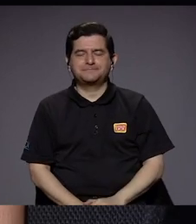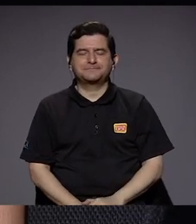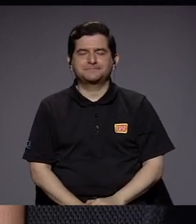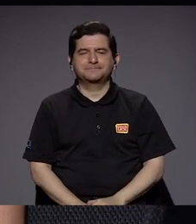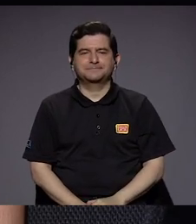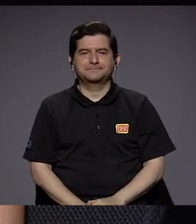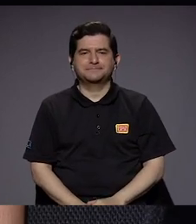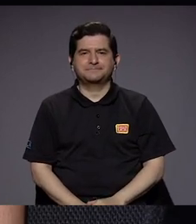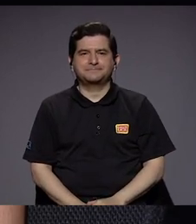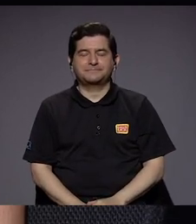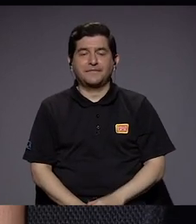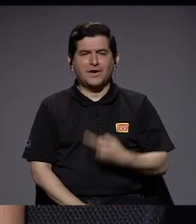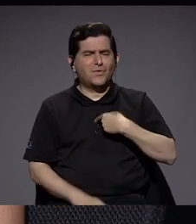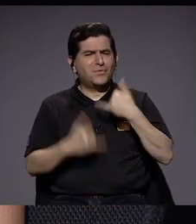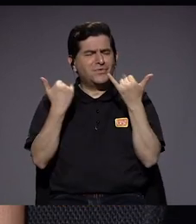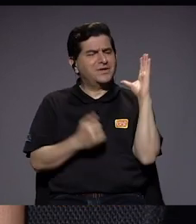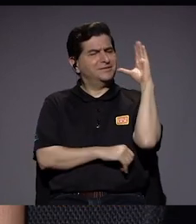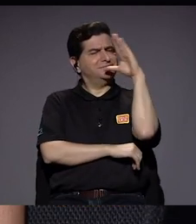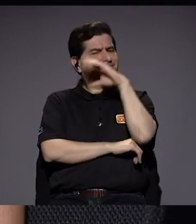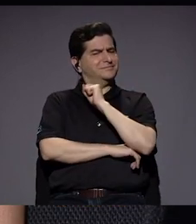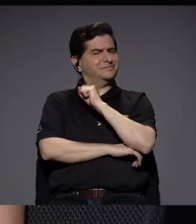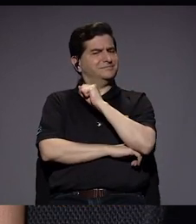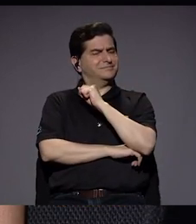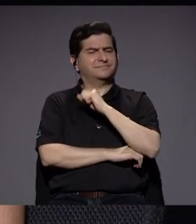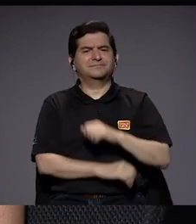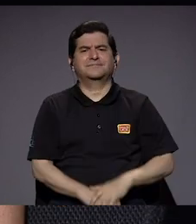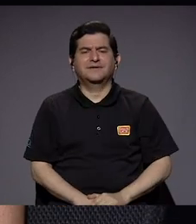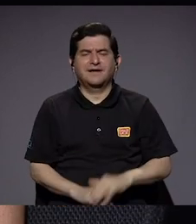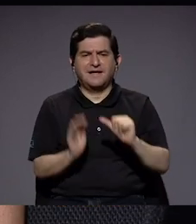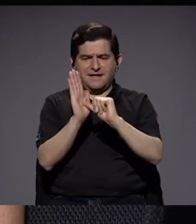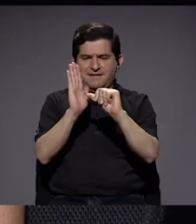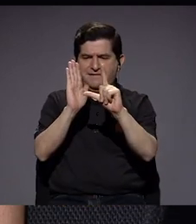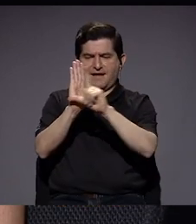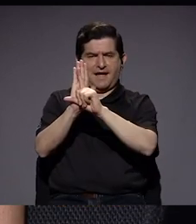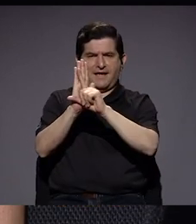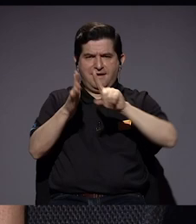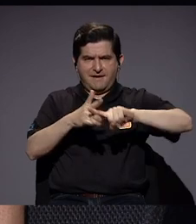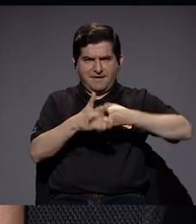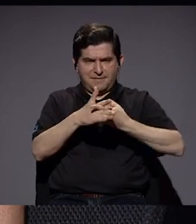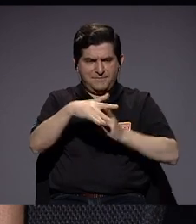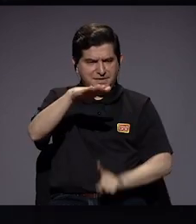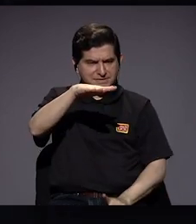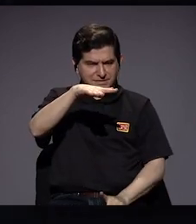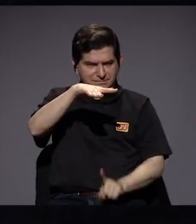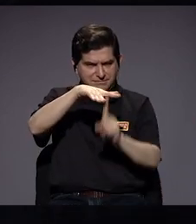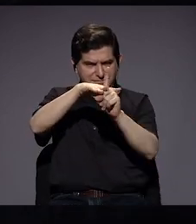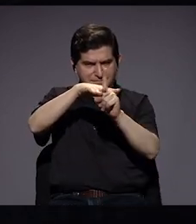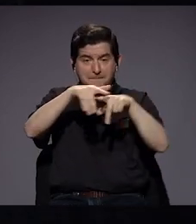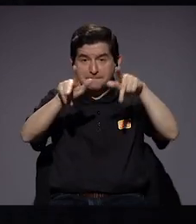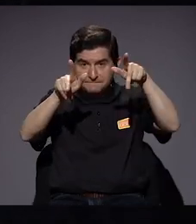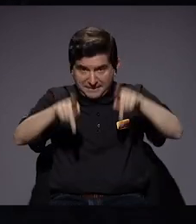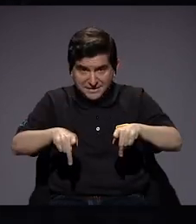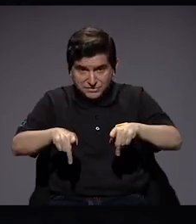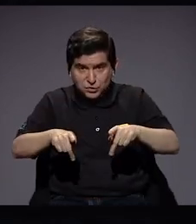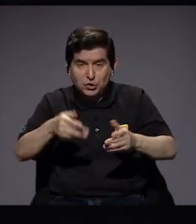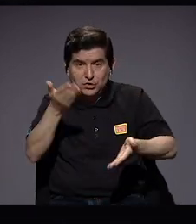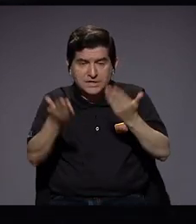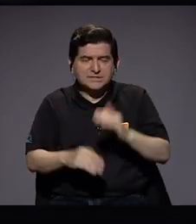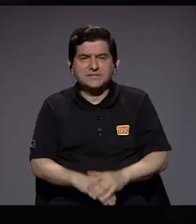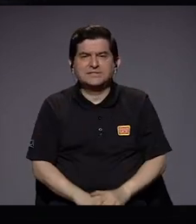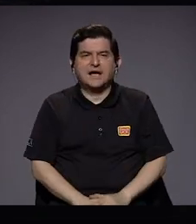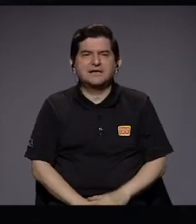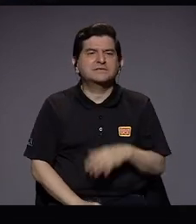Doña Carolina, uno ya nota que en Asamblea Legislativa empiezan a aparecer figuras que